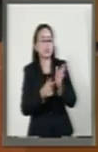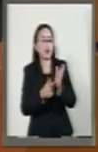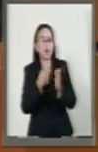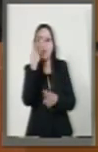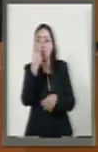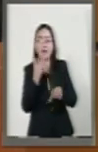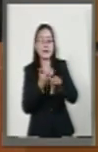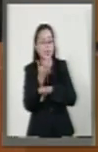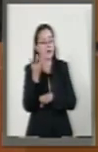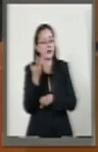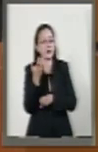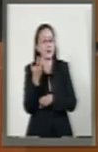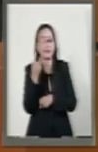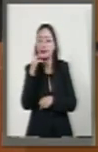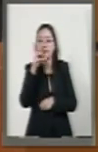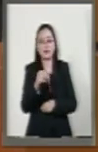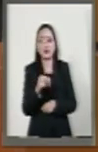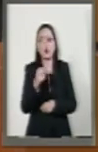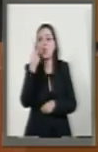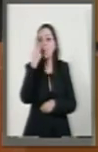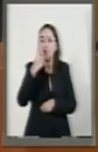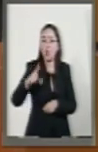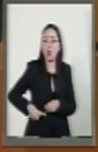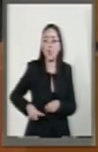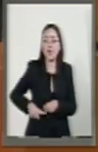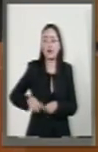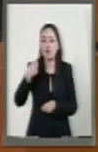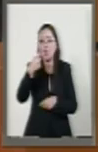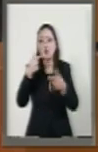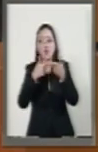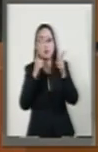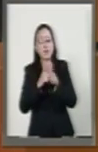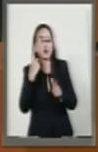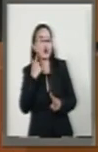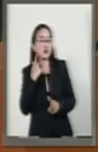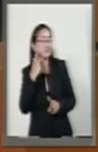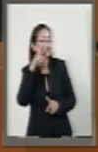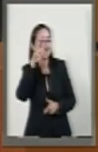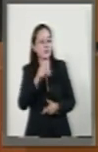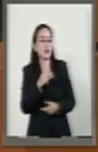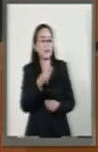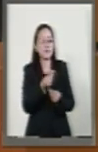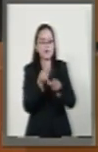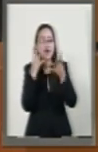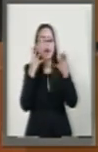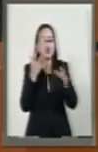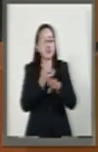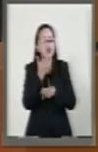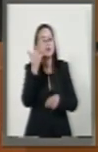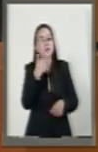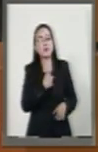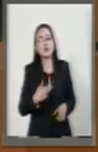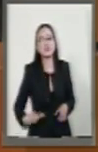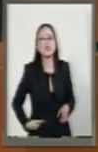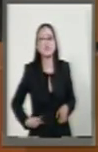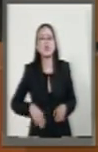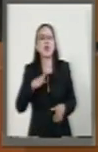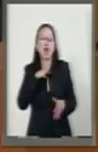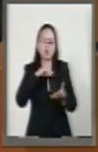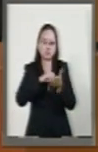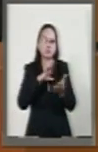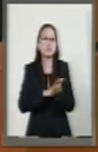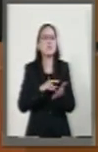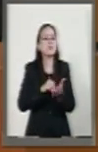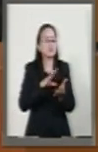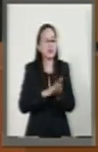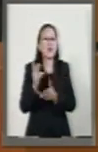solo estado ni a un gobierno de un solo partido. Sino que varios estados y municipios están contratando de